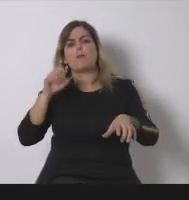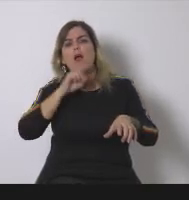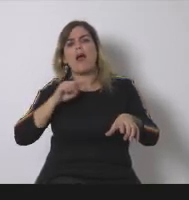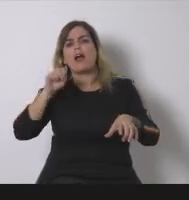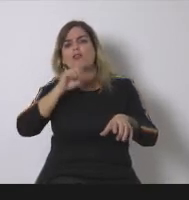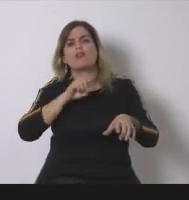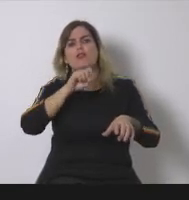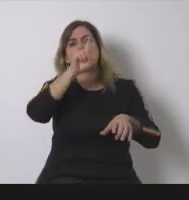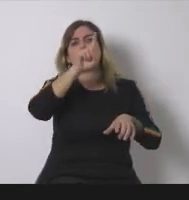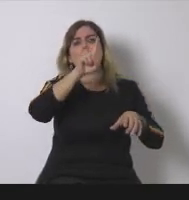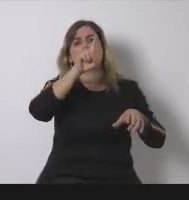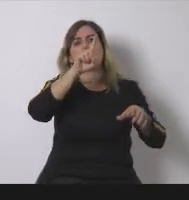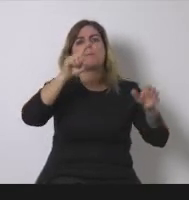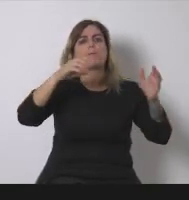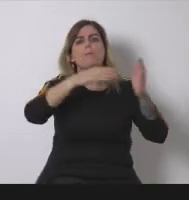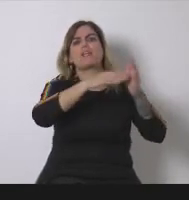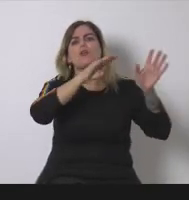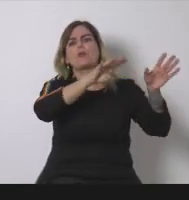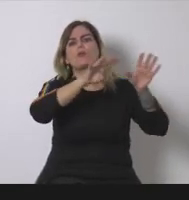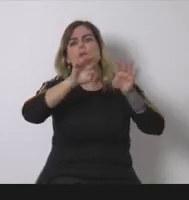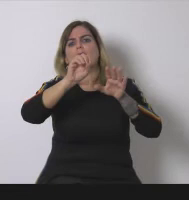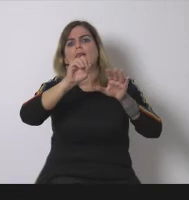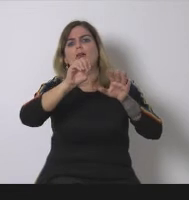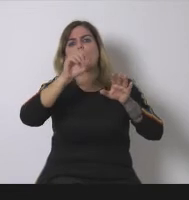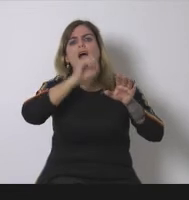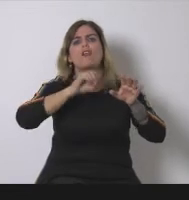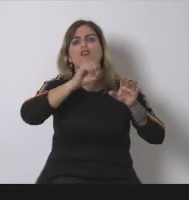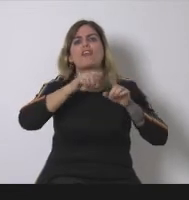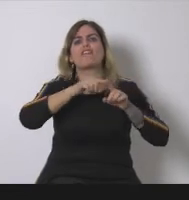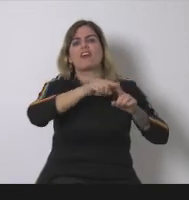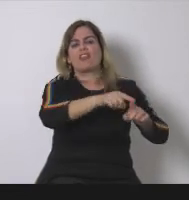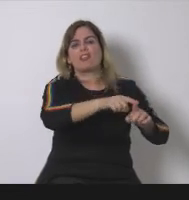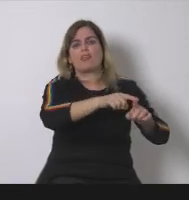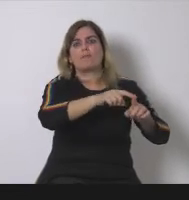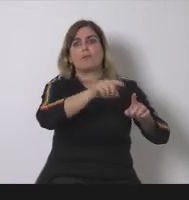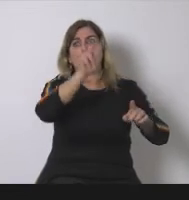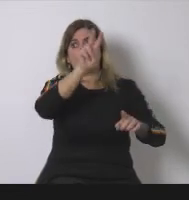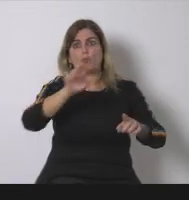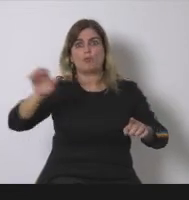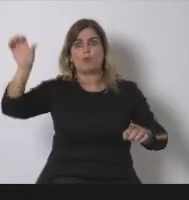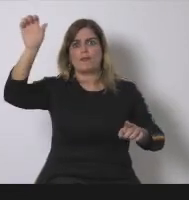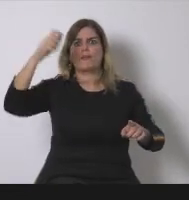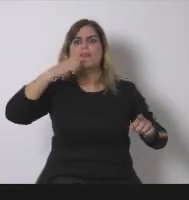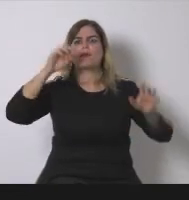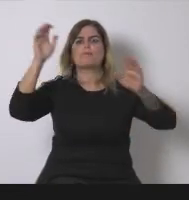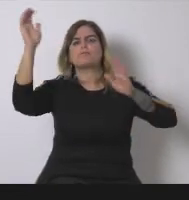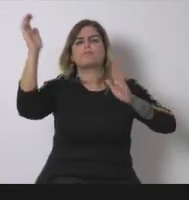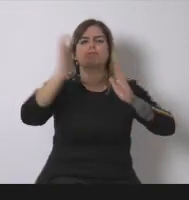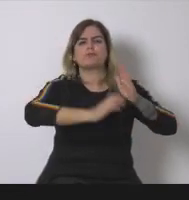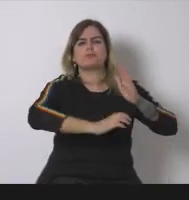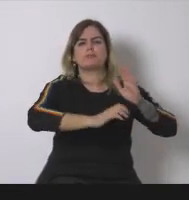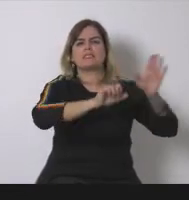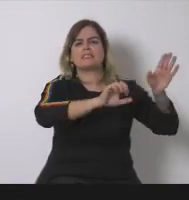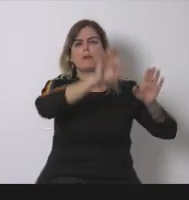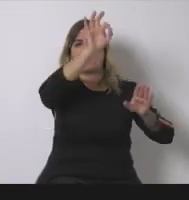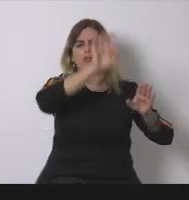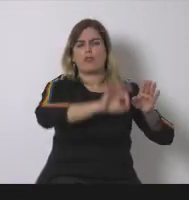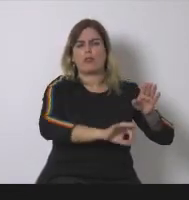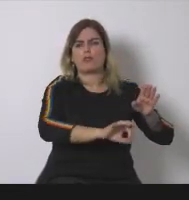el Parlamento Europeo habla de una reducción del 60% la Comisión Europea habla de una reducción del 55%